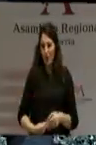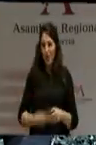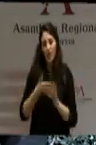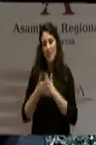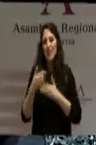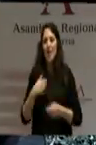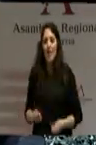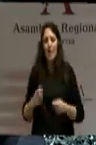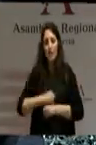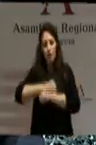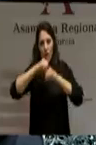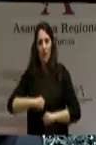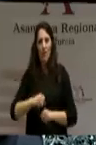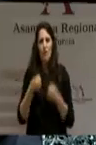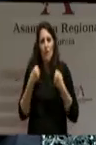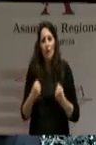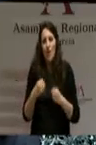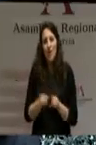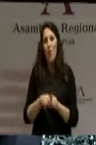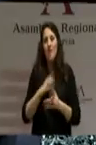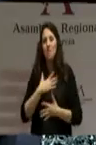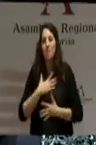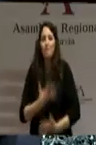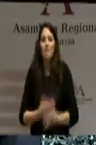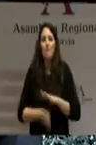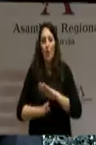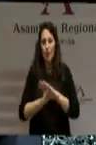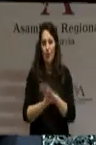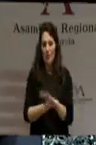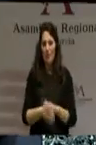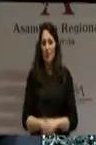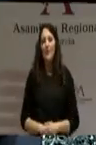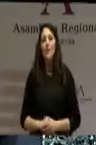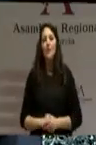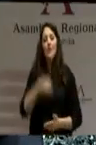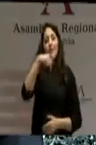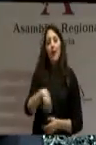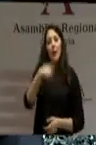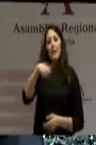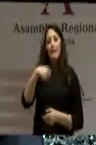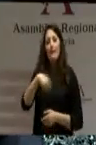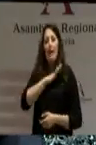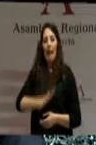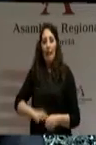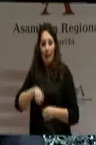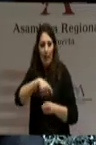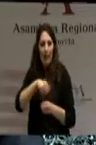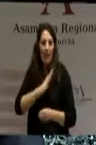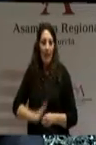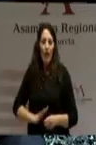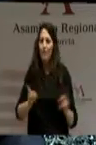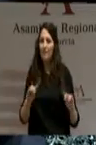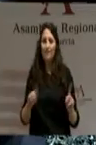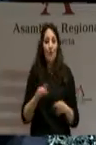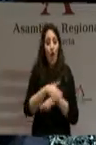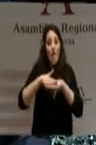fuerza y vocación de continuidad. Aquí no hay presidentes interinos. Los gobiernos interinos